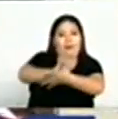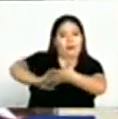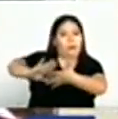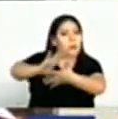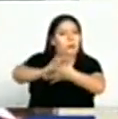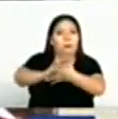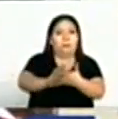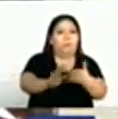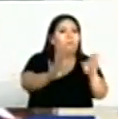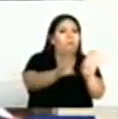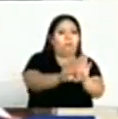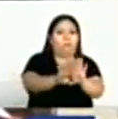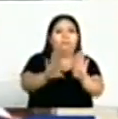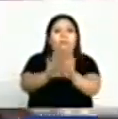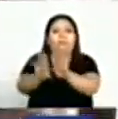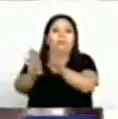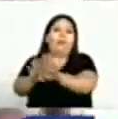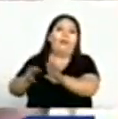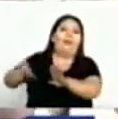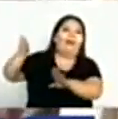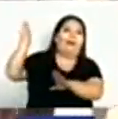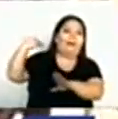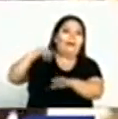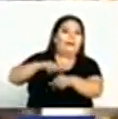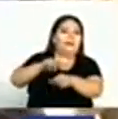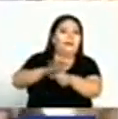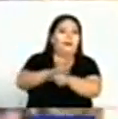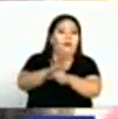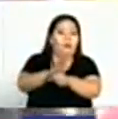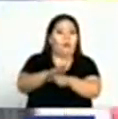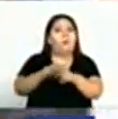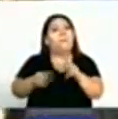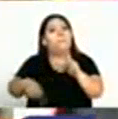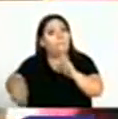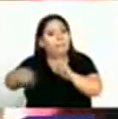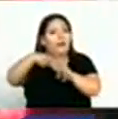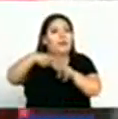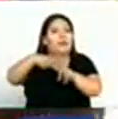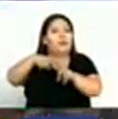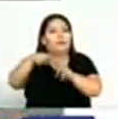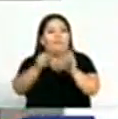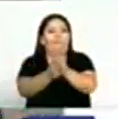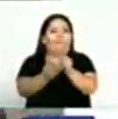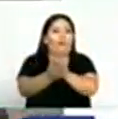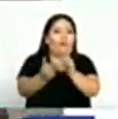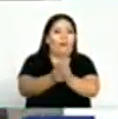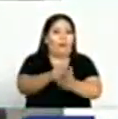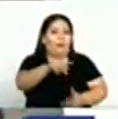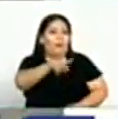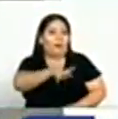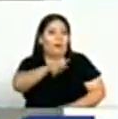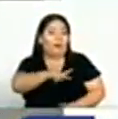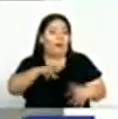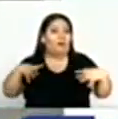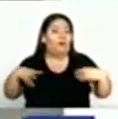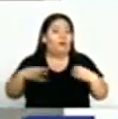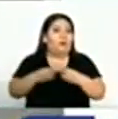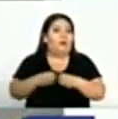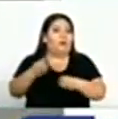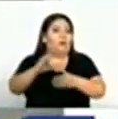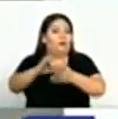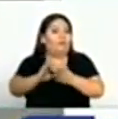cerraron como medida preventiva. A ello se suman las afectaciones en el desarrollo personal, social y cultural,